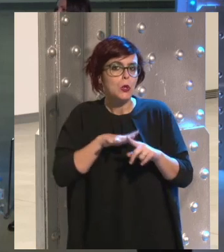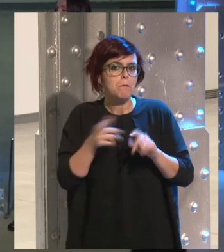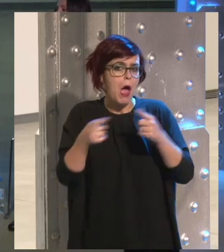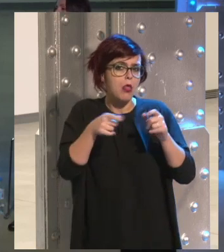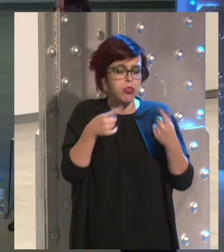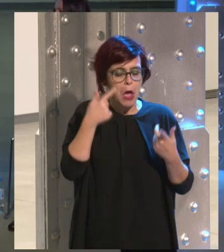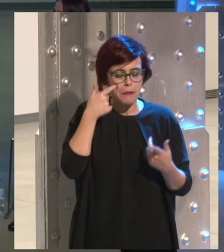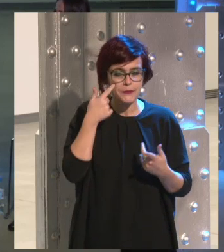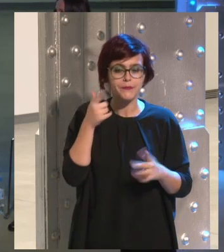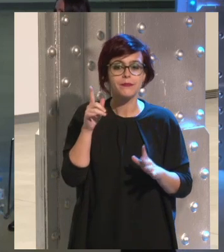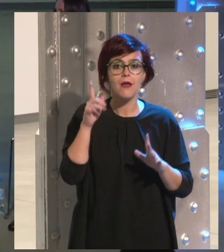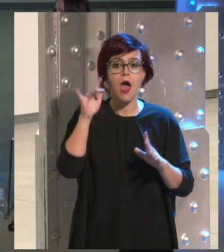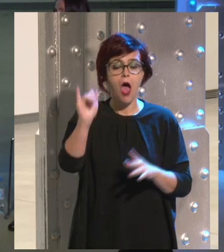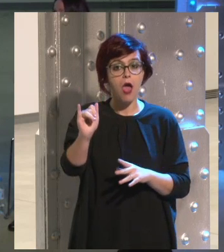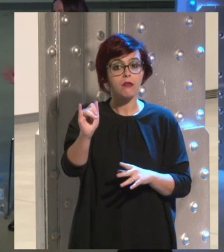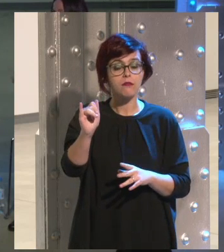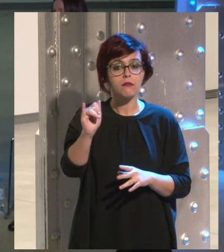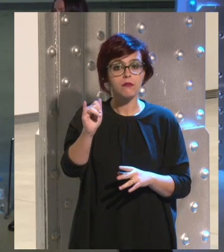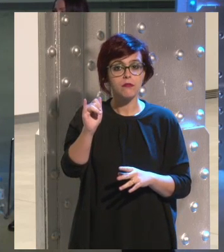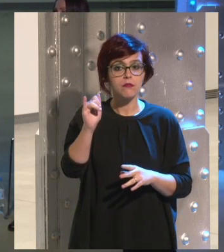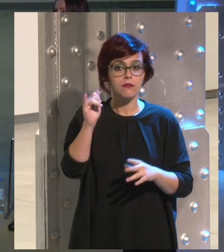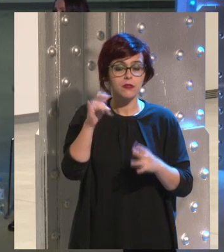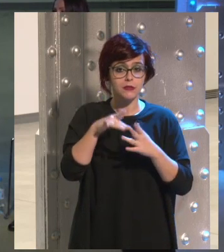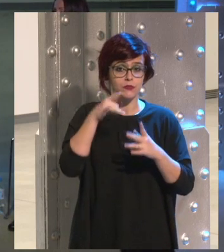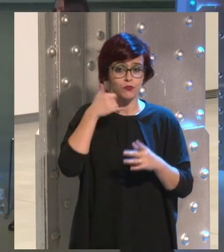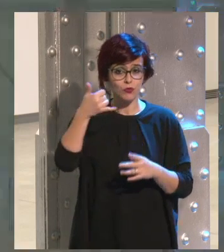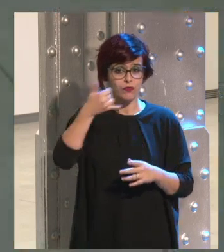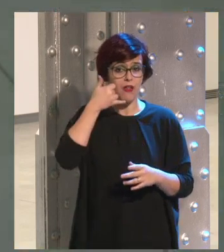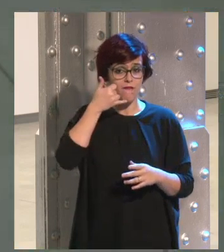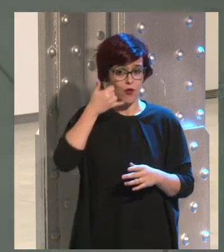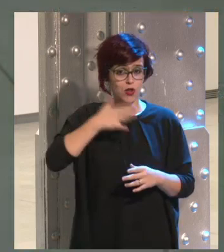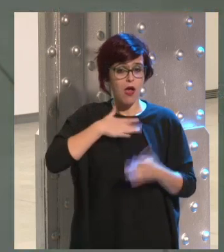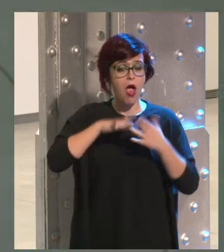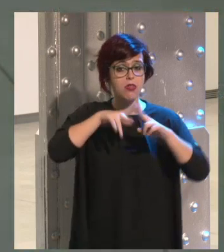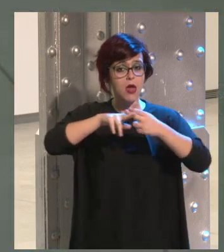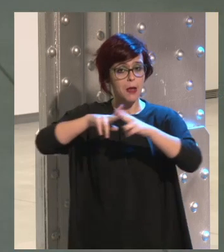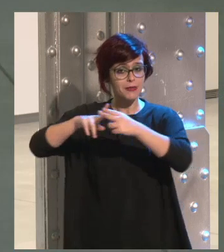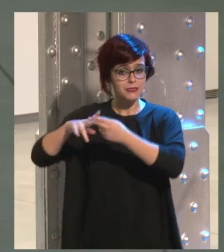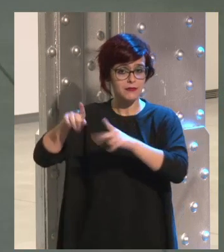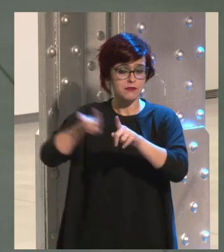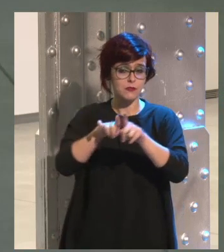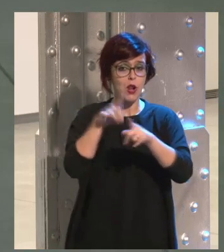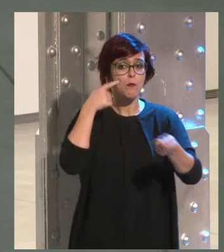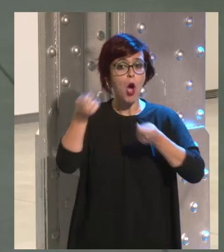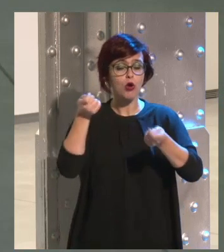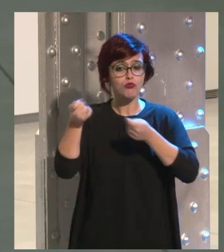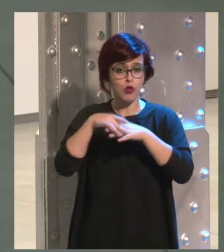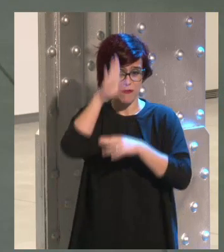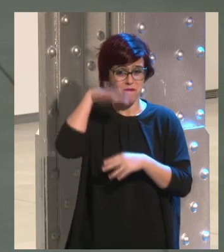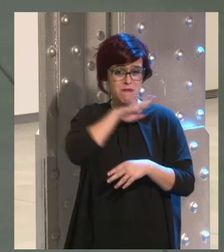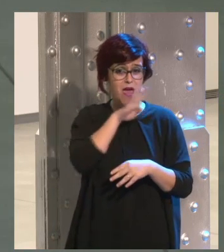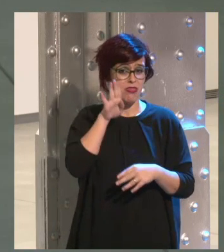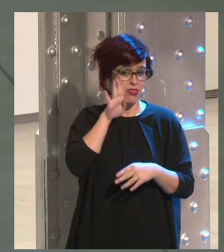Si quieres explicarlo. Bueno, existen, bueno, desde Telefónica tenemos unas herramientas de controles parentales